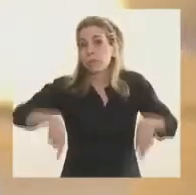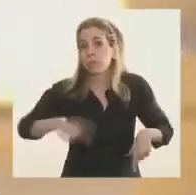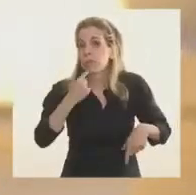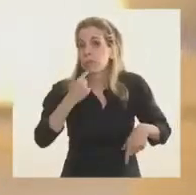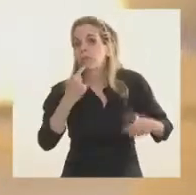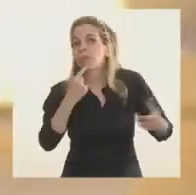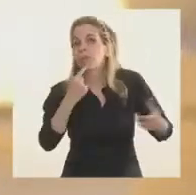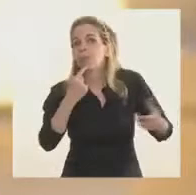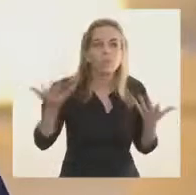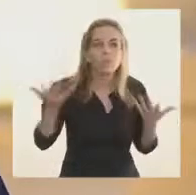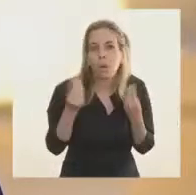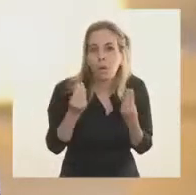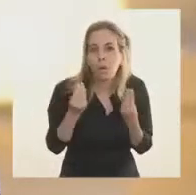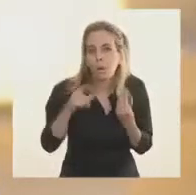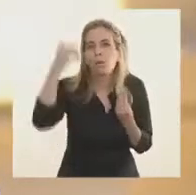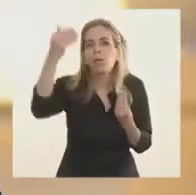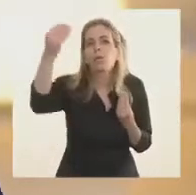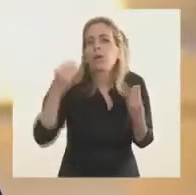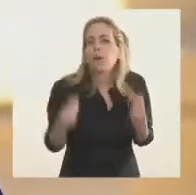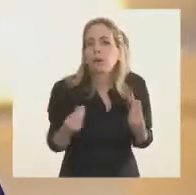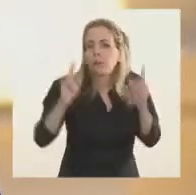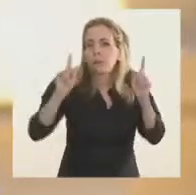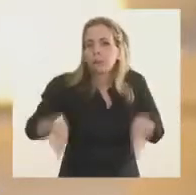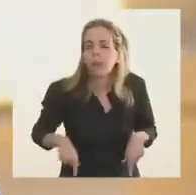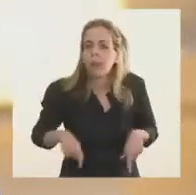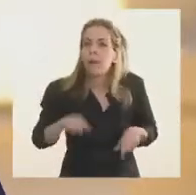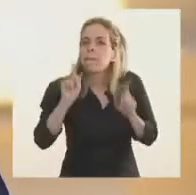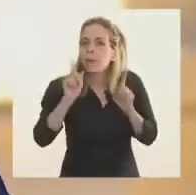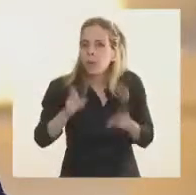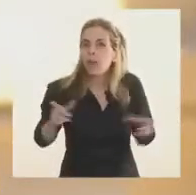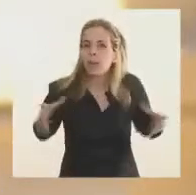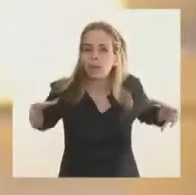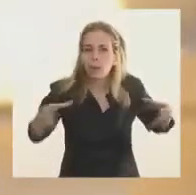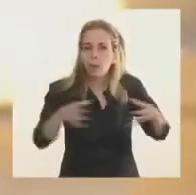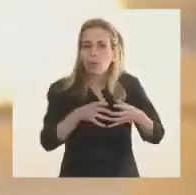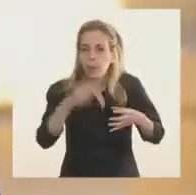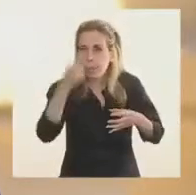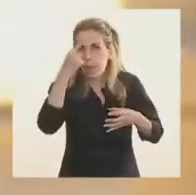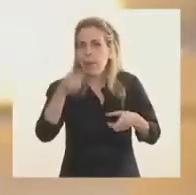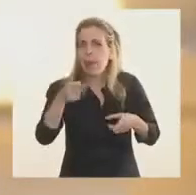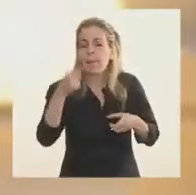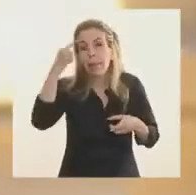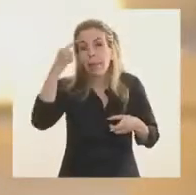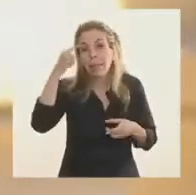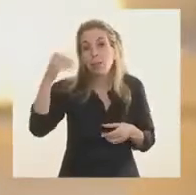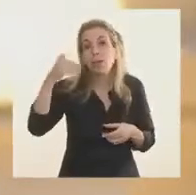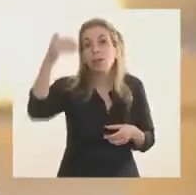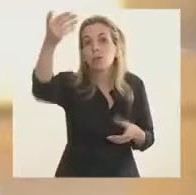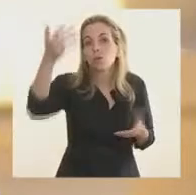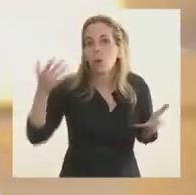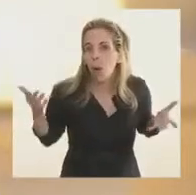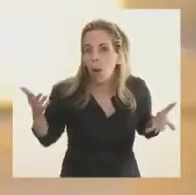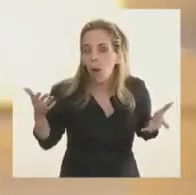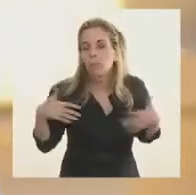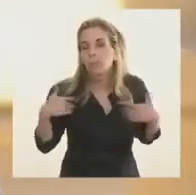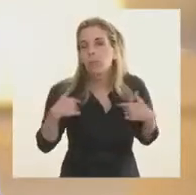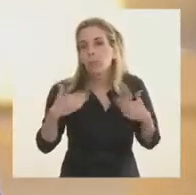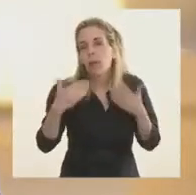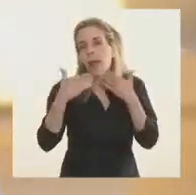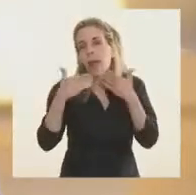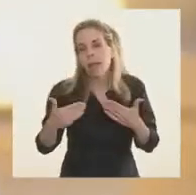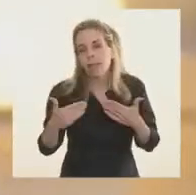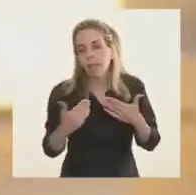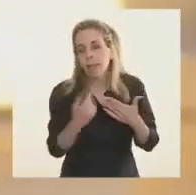argentinos, porque claramente estamos todos juntos tratando de modificar ese futuro. Así que les agradezco mucho a las